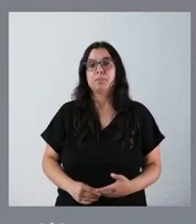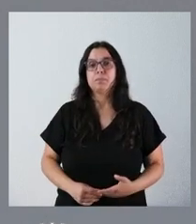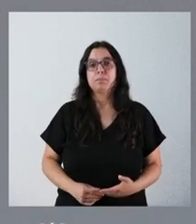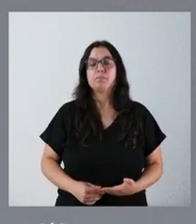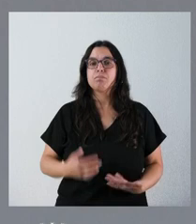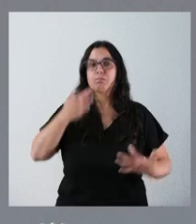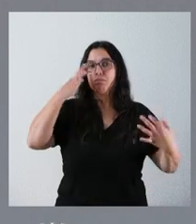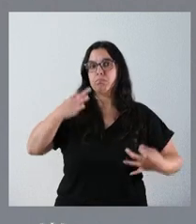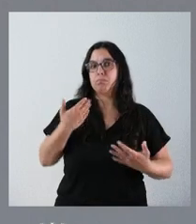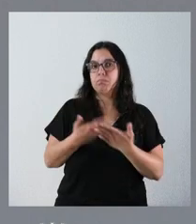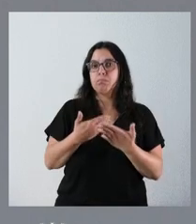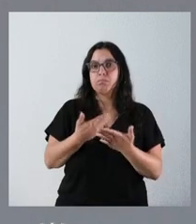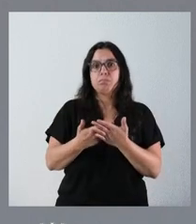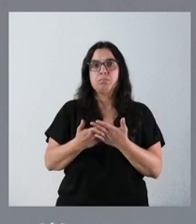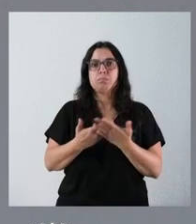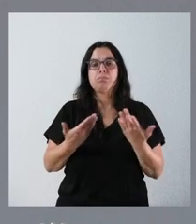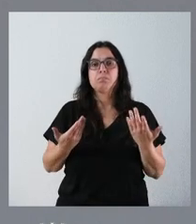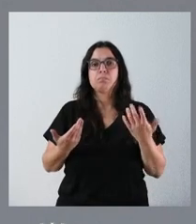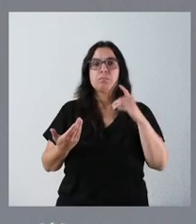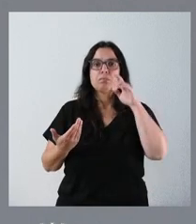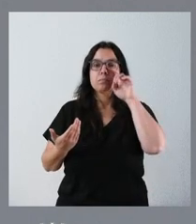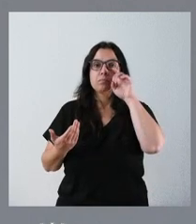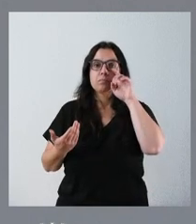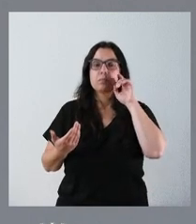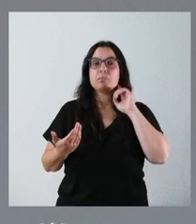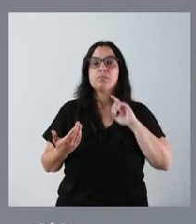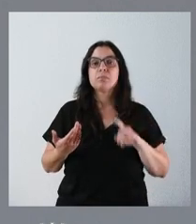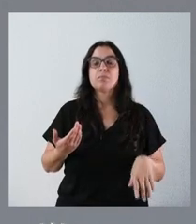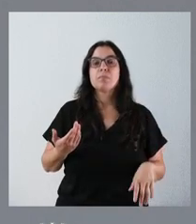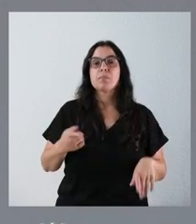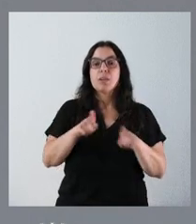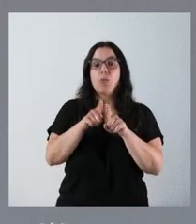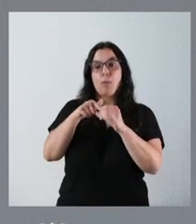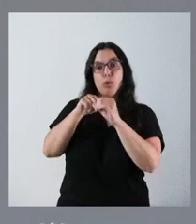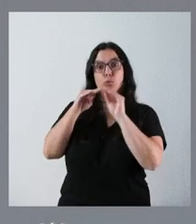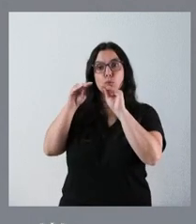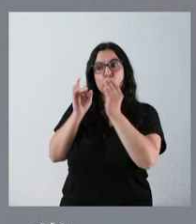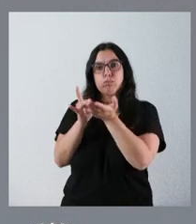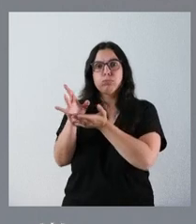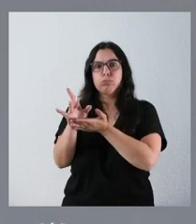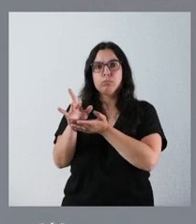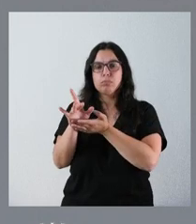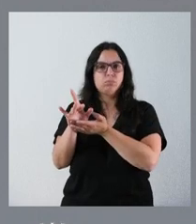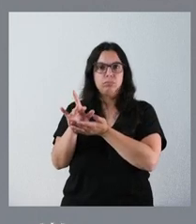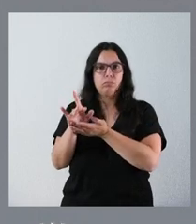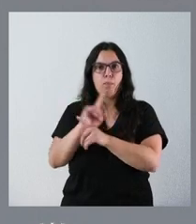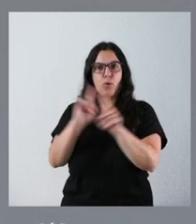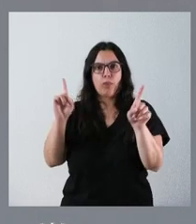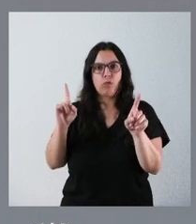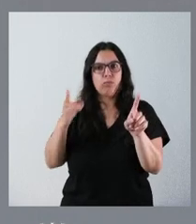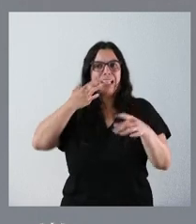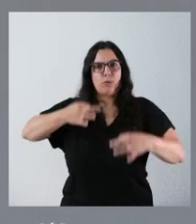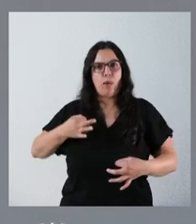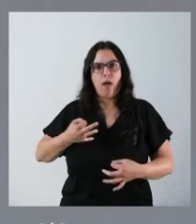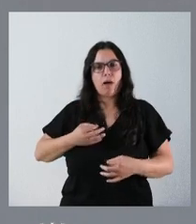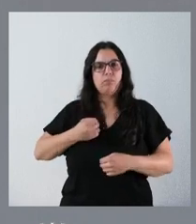gozarán de la garantía de no poder ser removidos de sus puestos de trabajo. Y, por otro lado, estas medidas